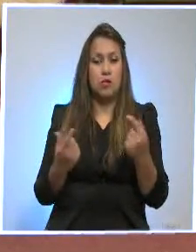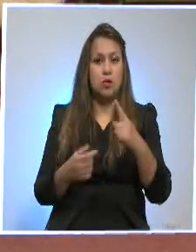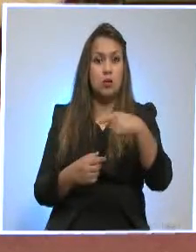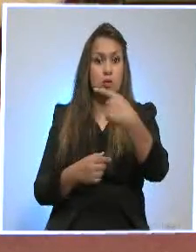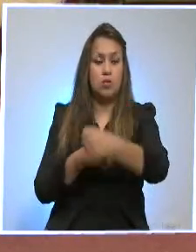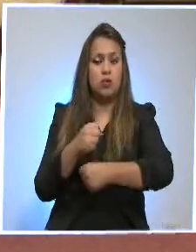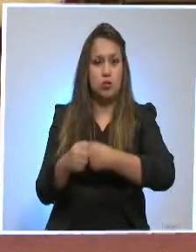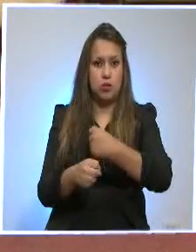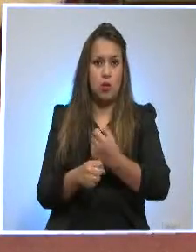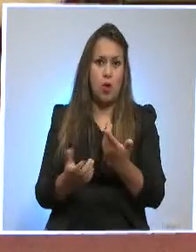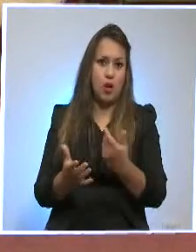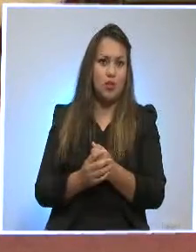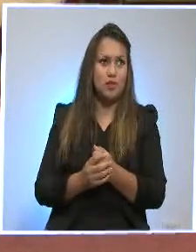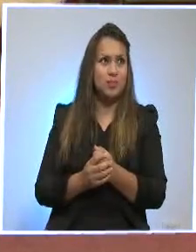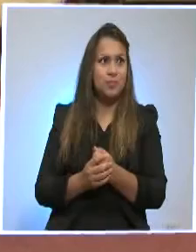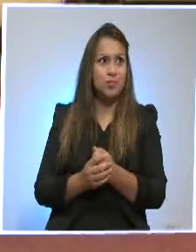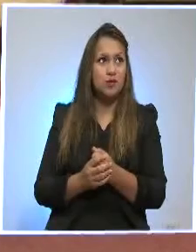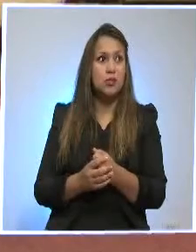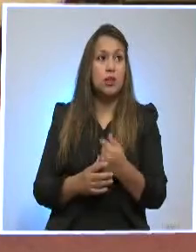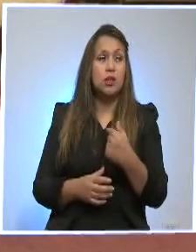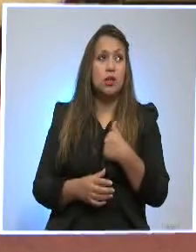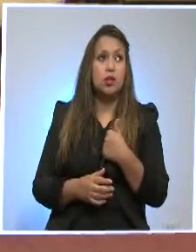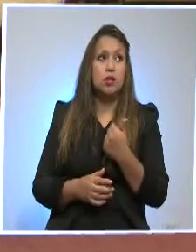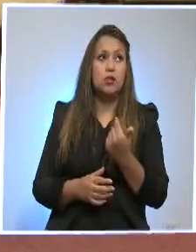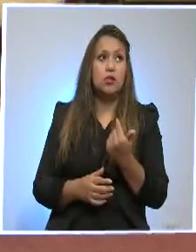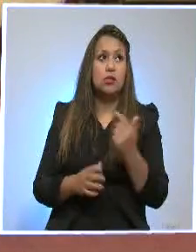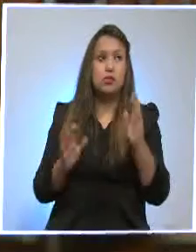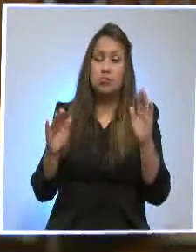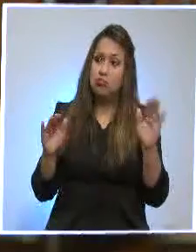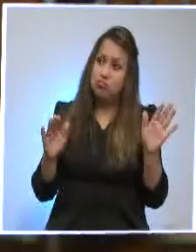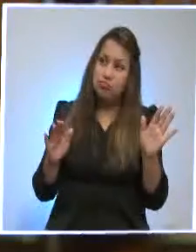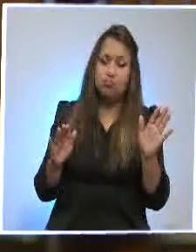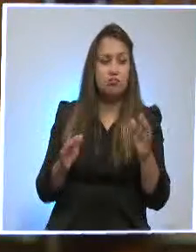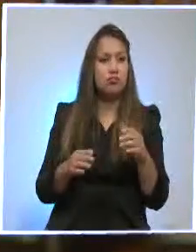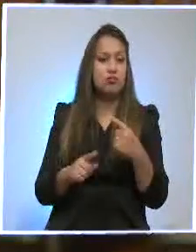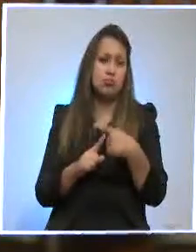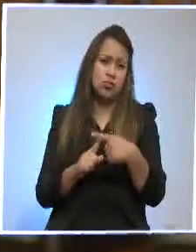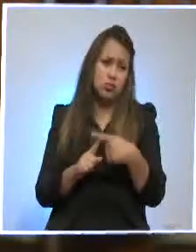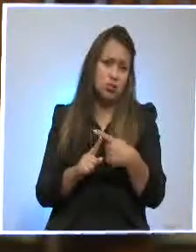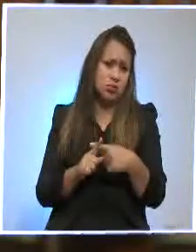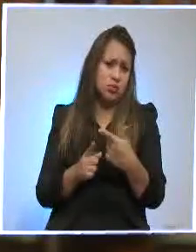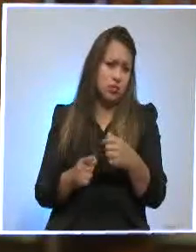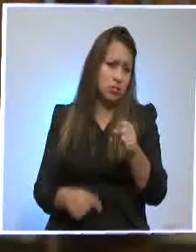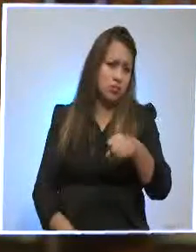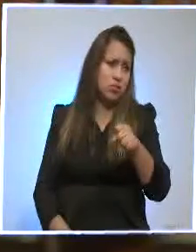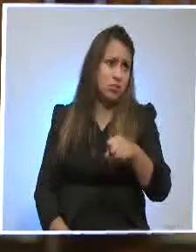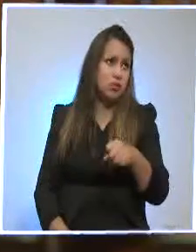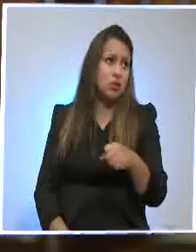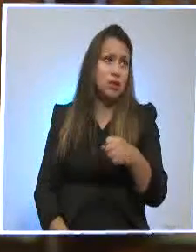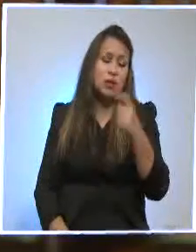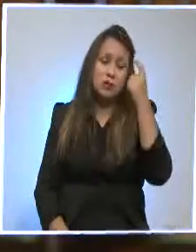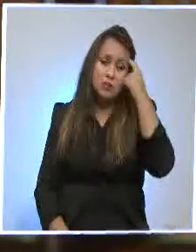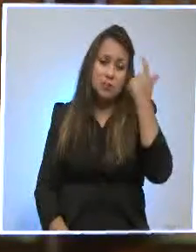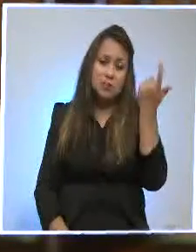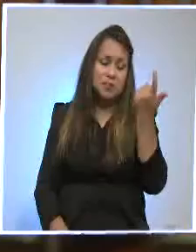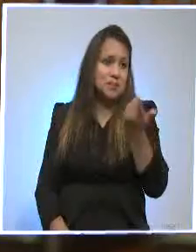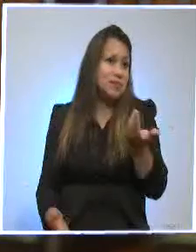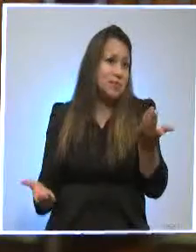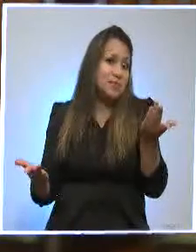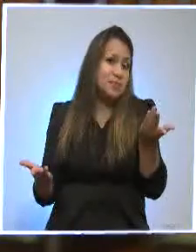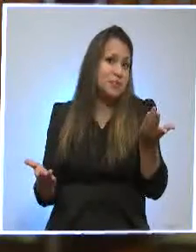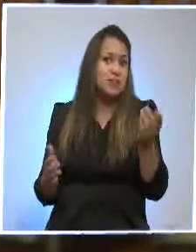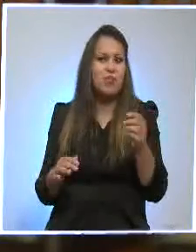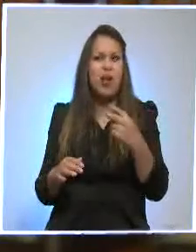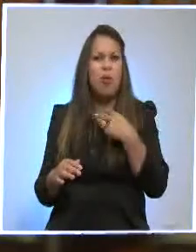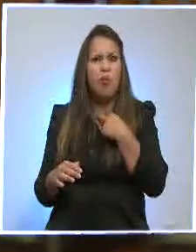2016. Espero hacerle un llamado de optimismo a la ciudadanía, desde un punto de vista de que no hacer caso también a esas